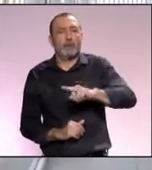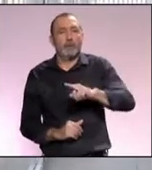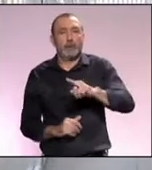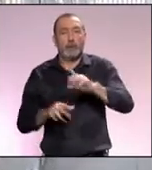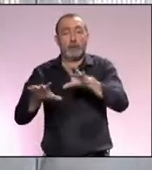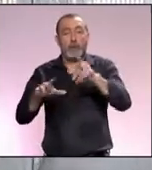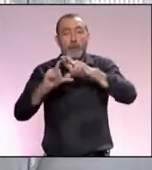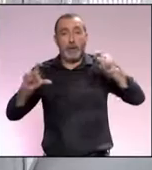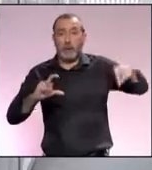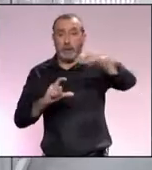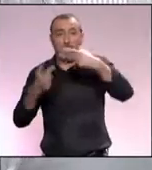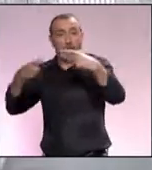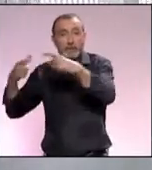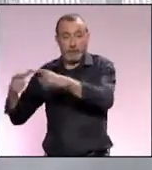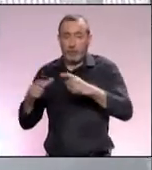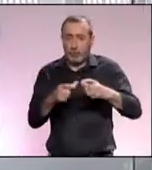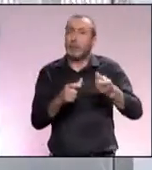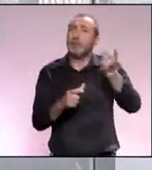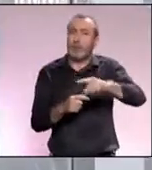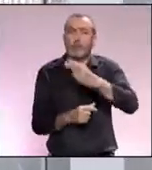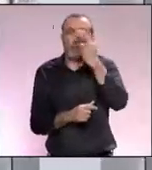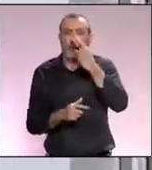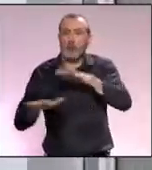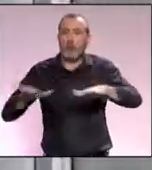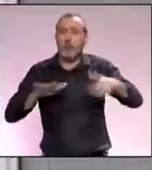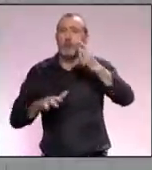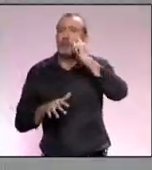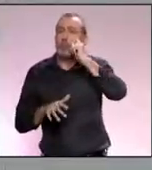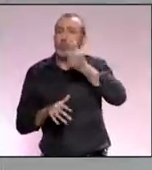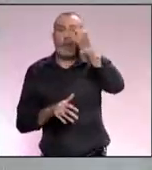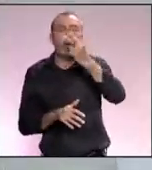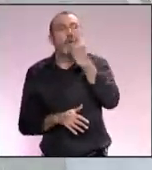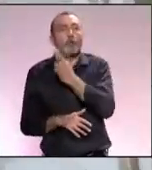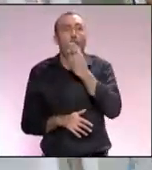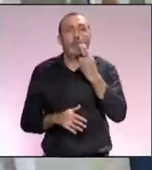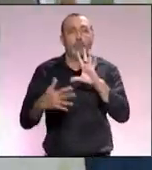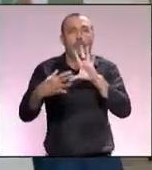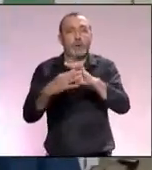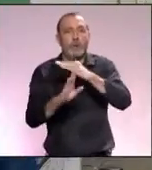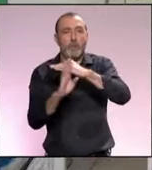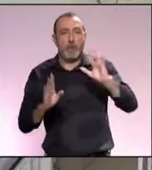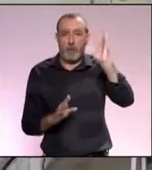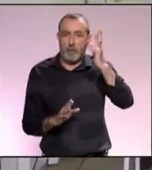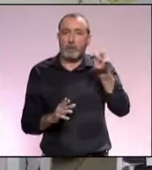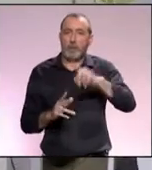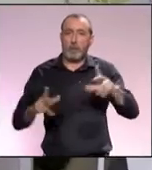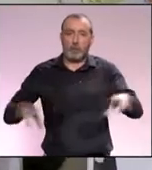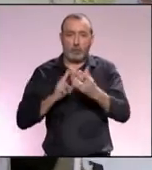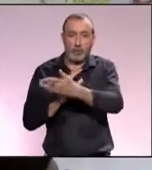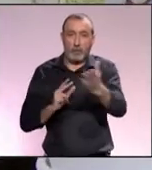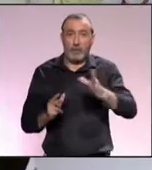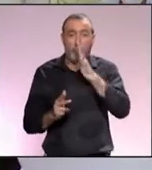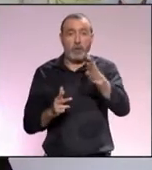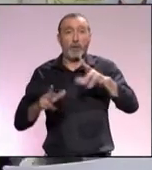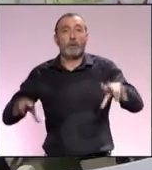Importante también es hacer entender a las empresas del sector que a ellas también les interesa promover un turismo más comprometido con el medioambiente y la